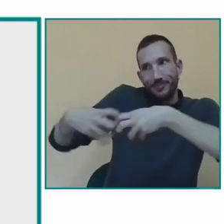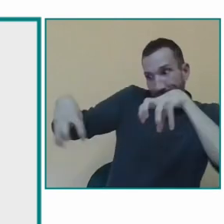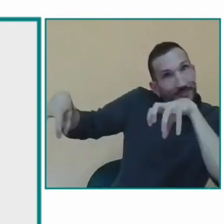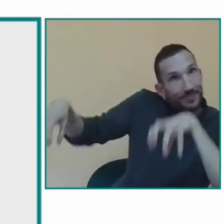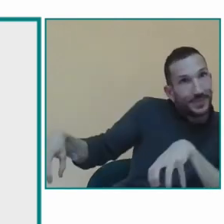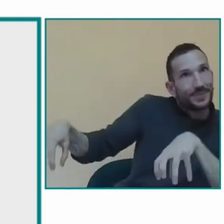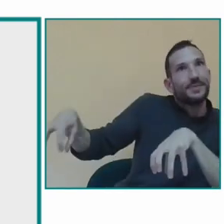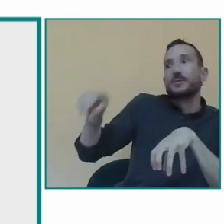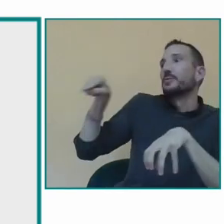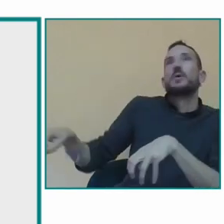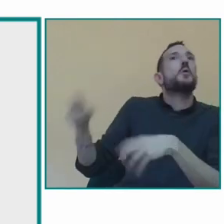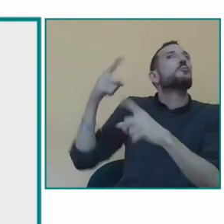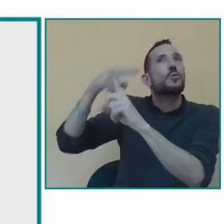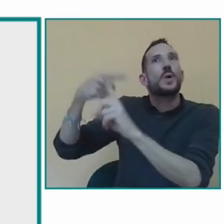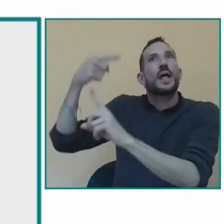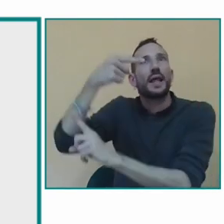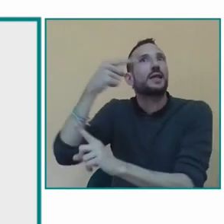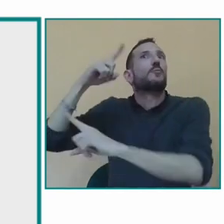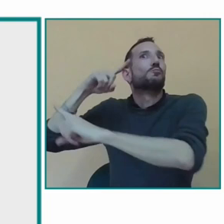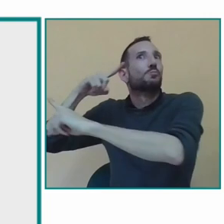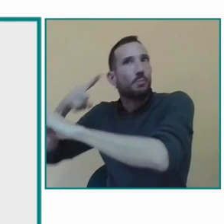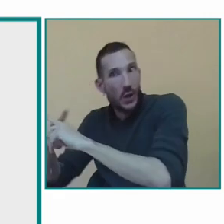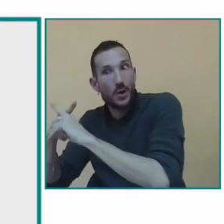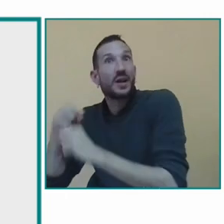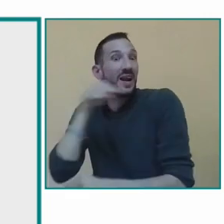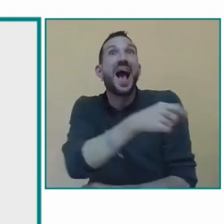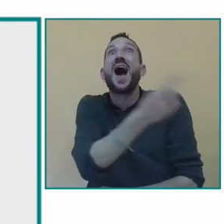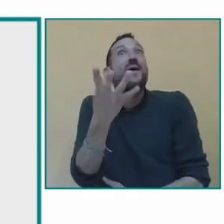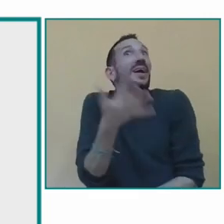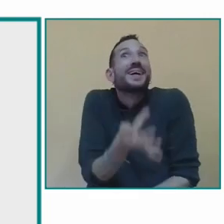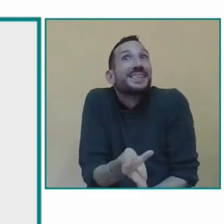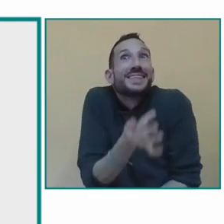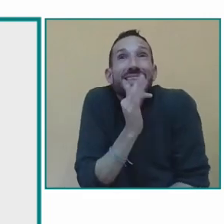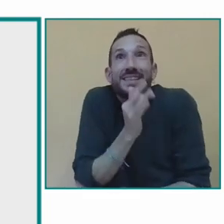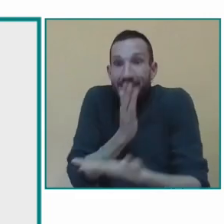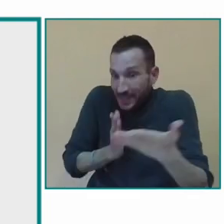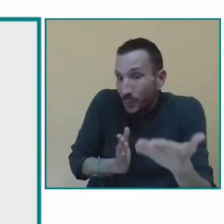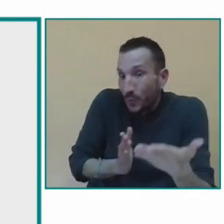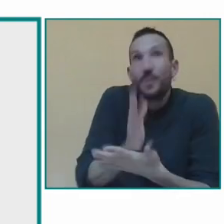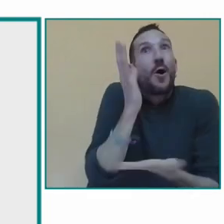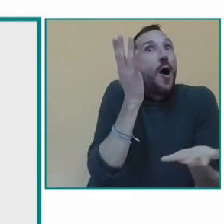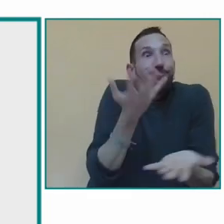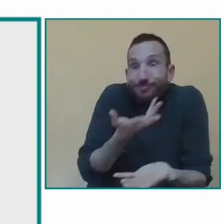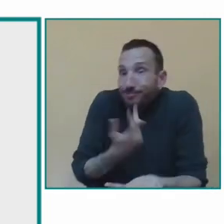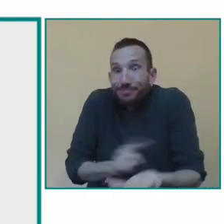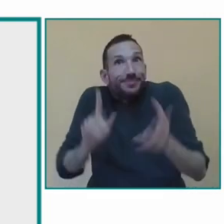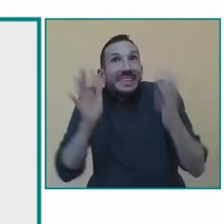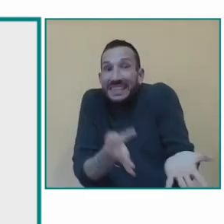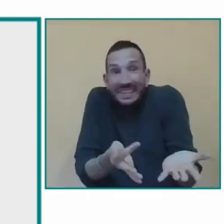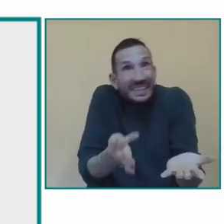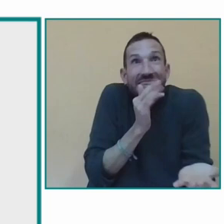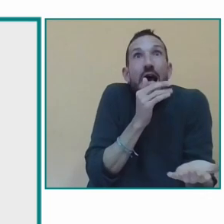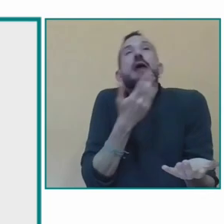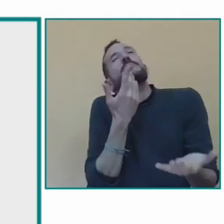área de lengua estamos en el aula y muchas veces hay momentos de hacer desdobles en los que unos alumnos están trabajando un nivel sumas